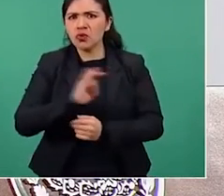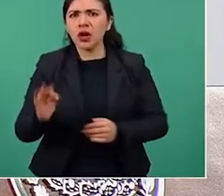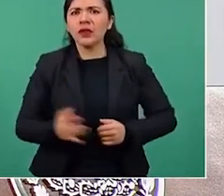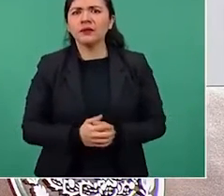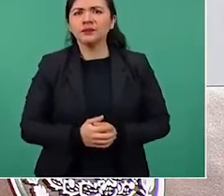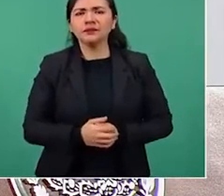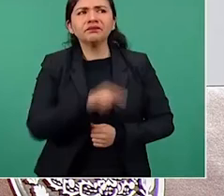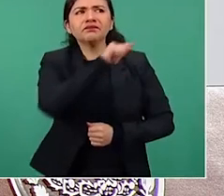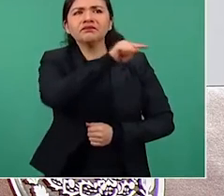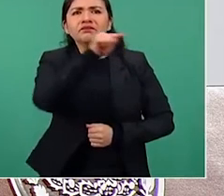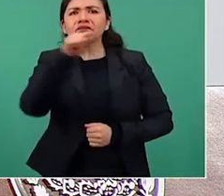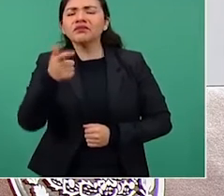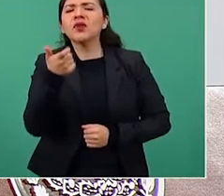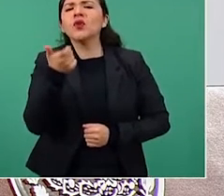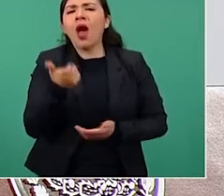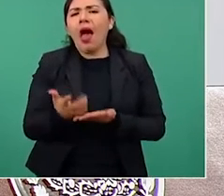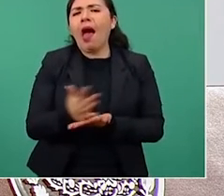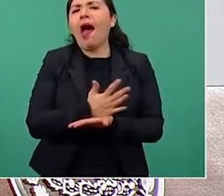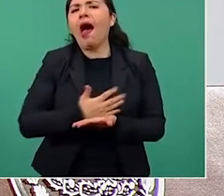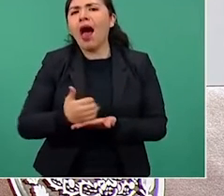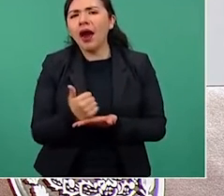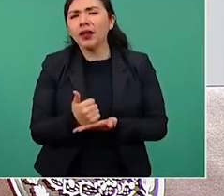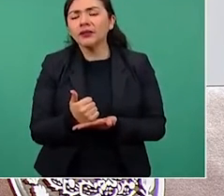¿Cuánto ganan los consejeros?